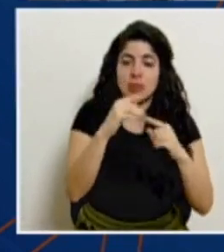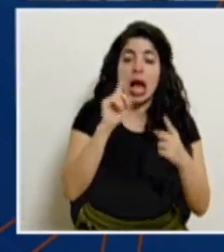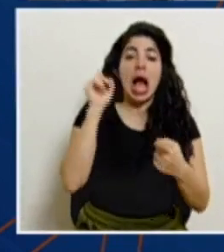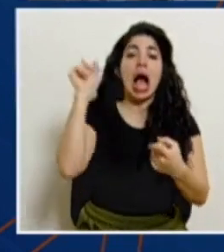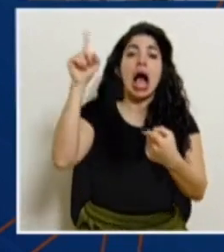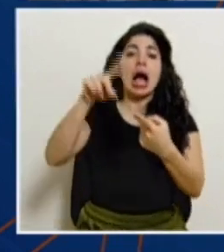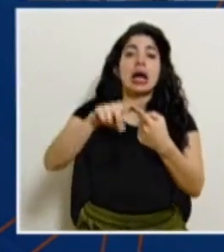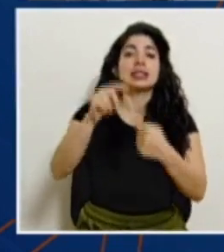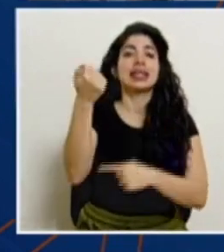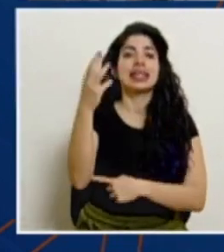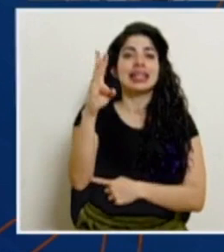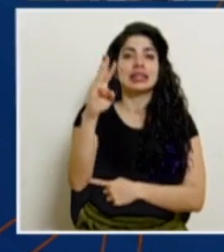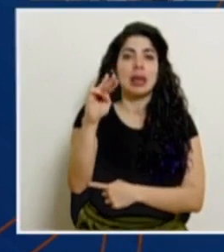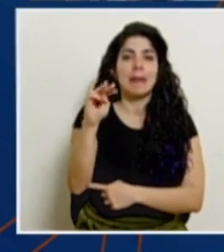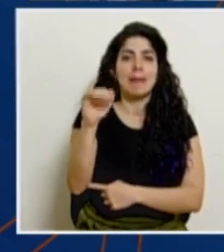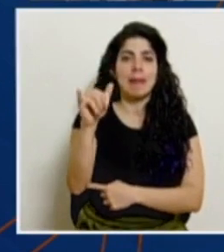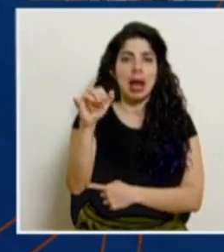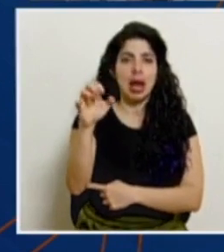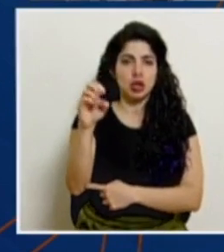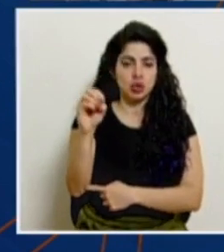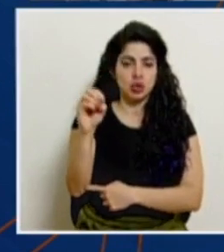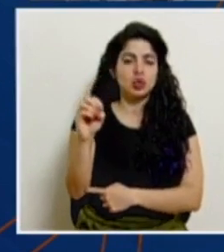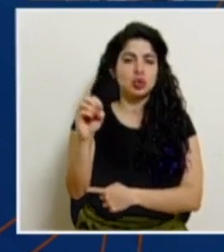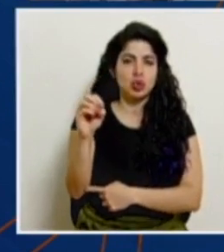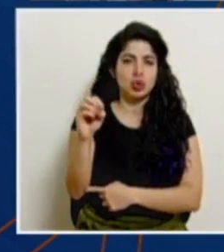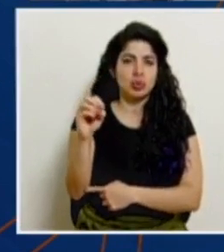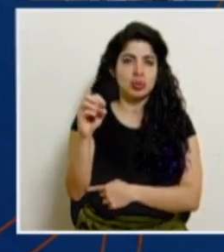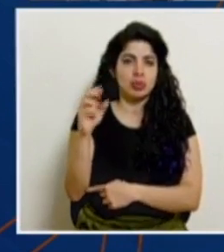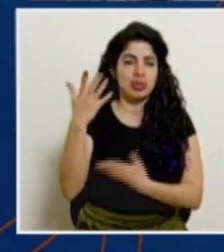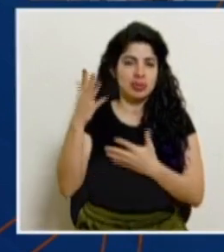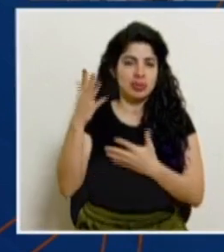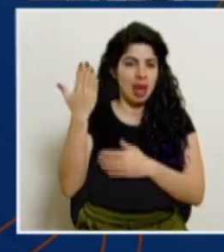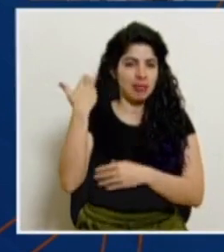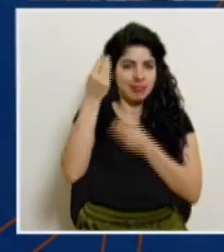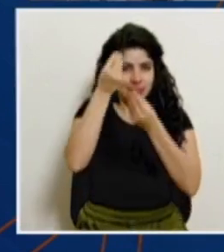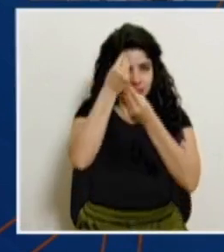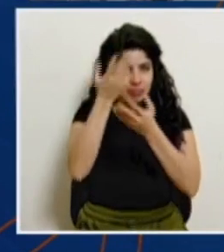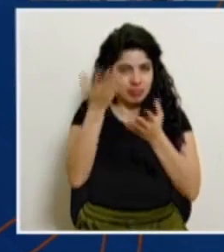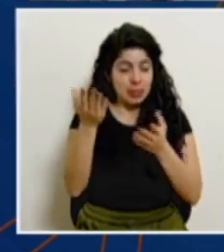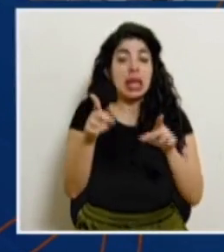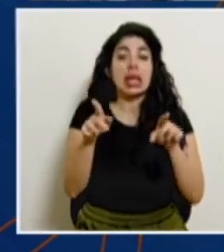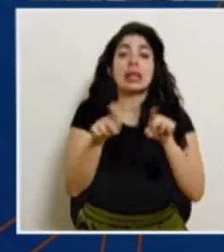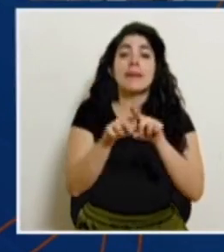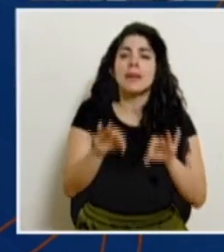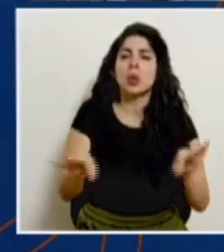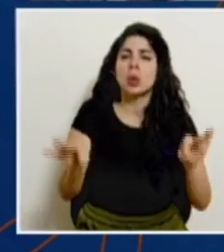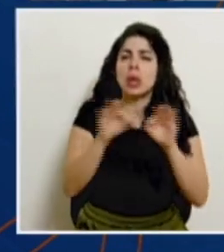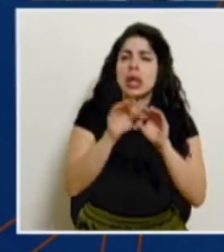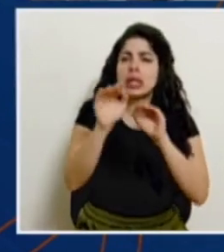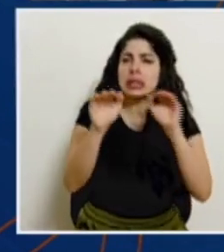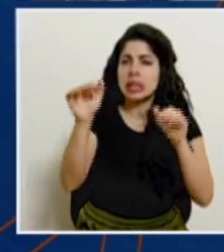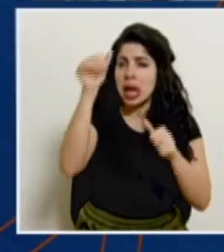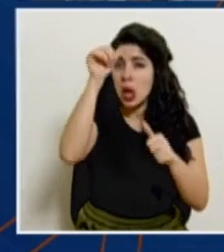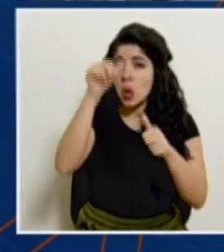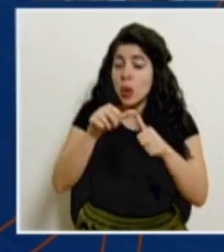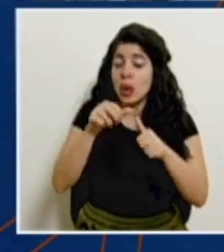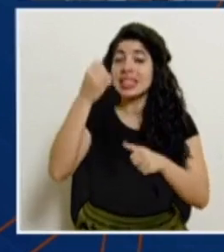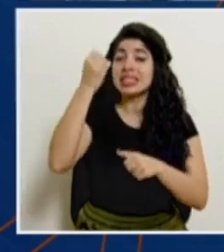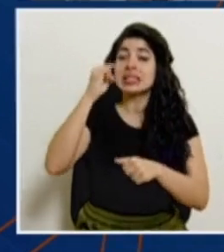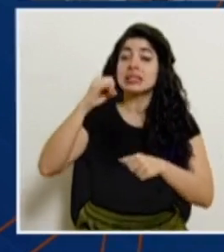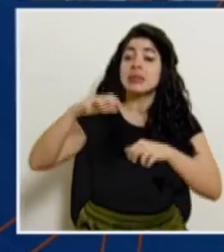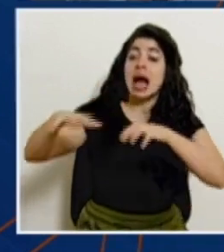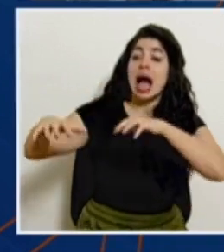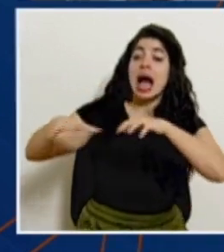hasta el 16 de mayo, según fue anunciado. También es importante recordar que aquellas actividades